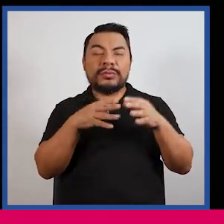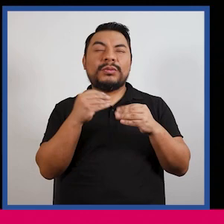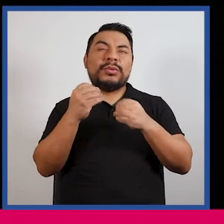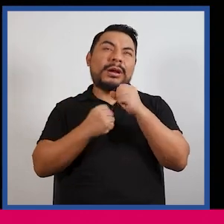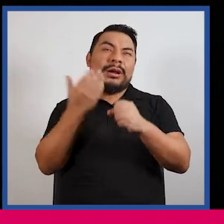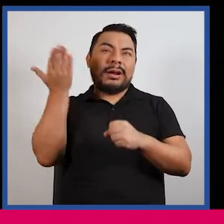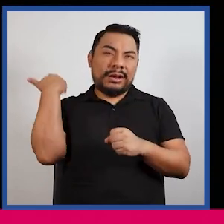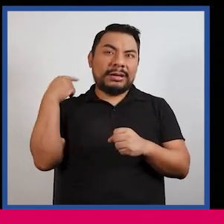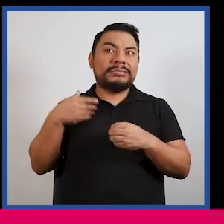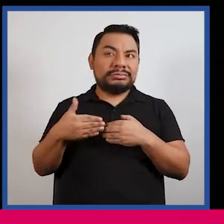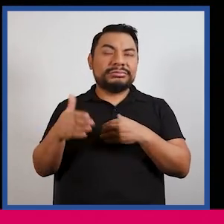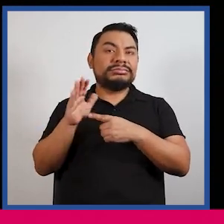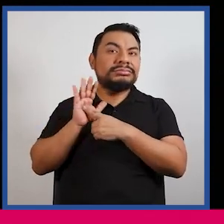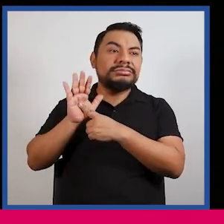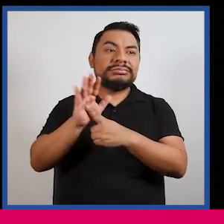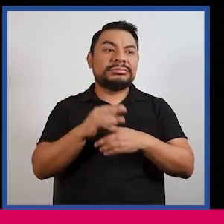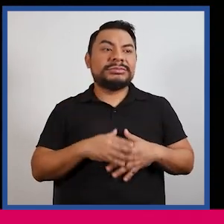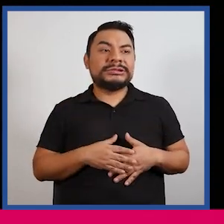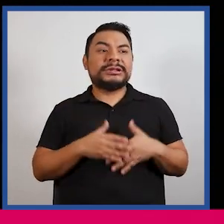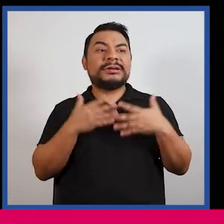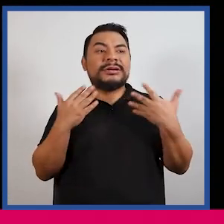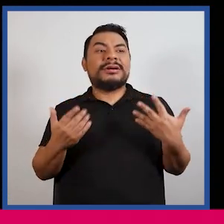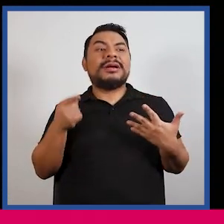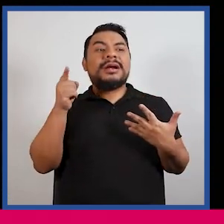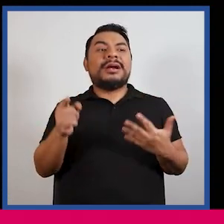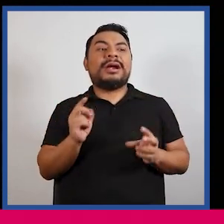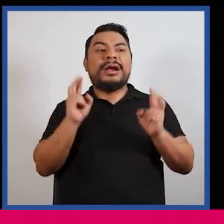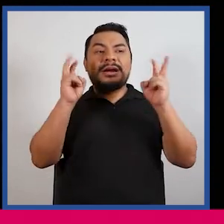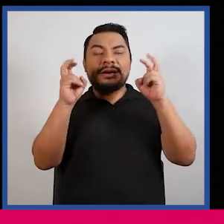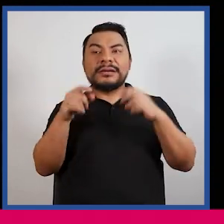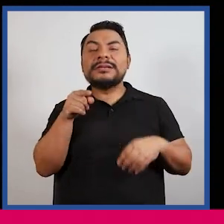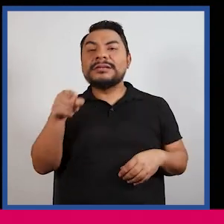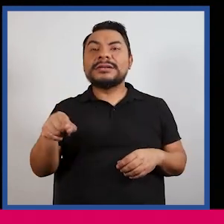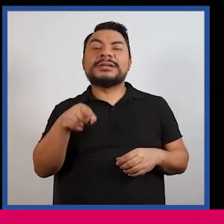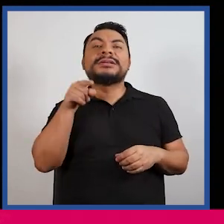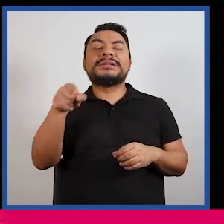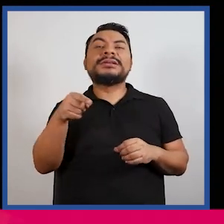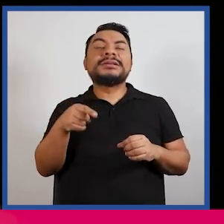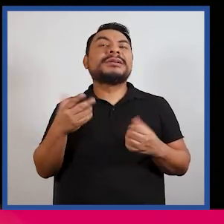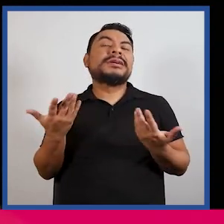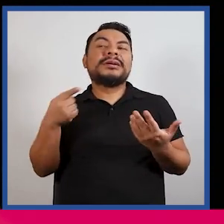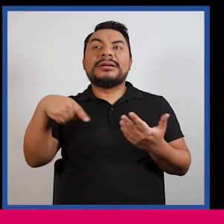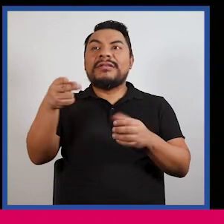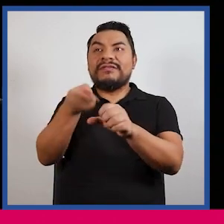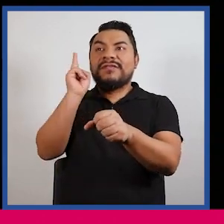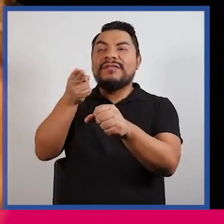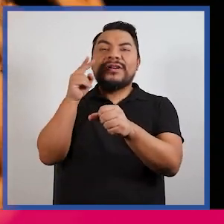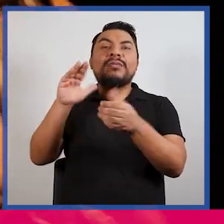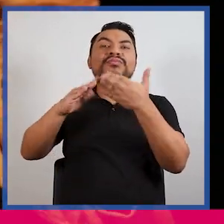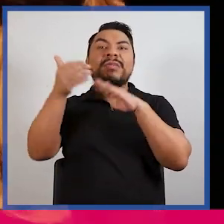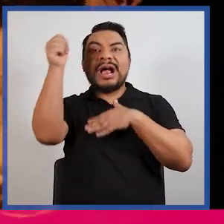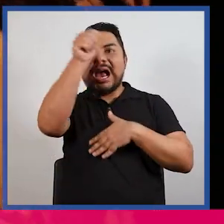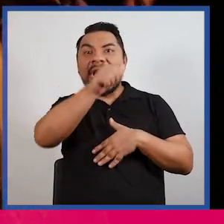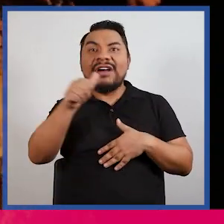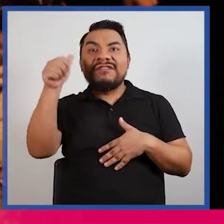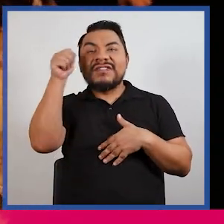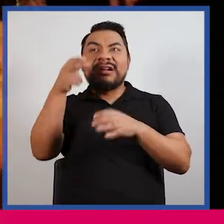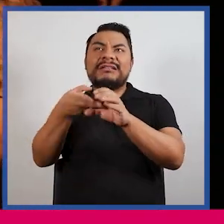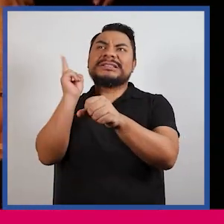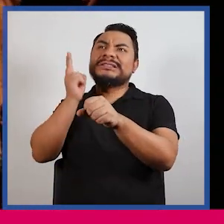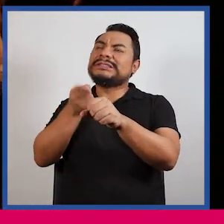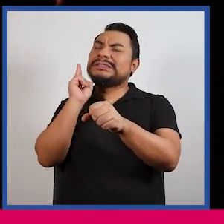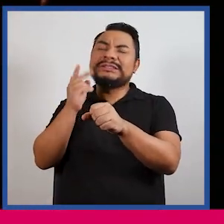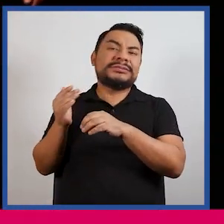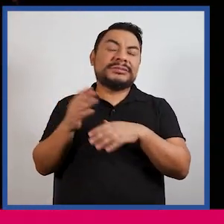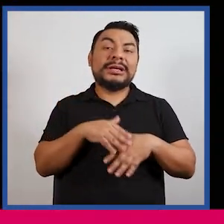desde varios años atrás, y que aborda el tema de las migraciones forzadas de los pueblos africanos, y con ello